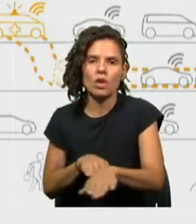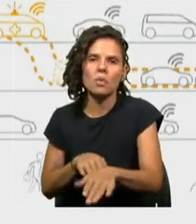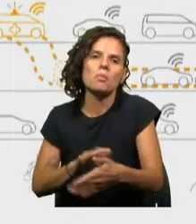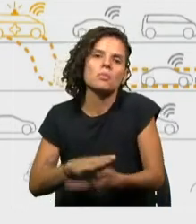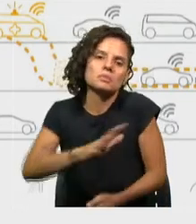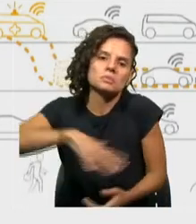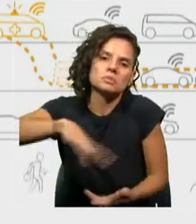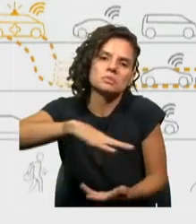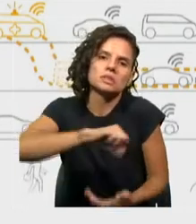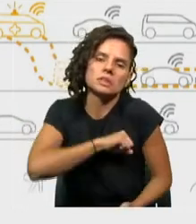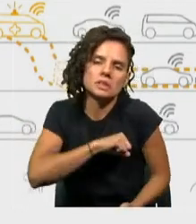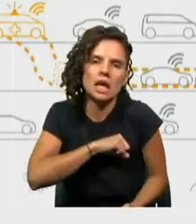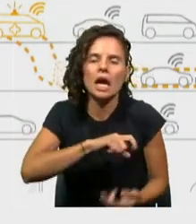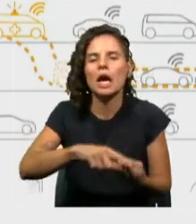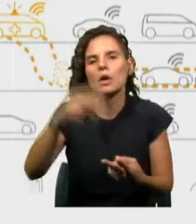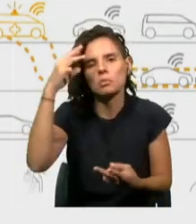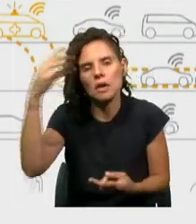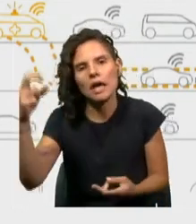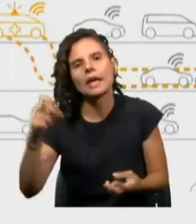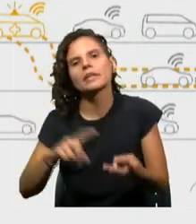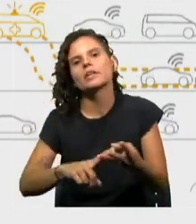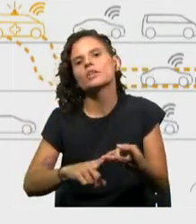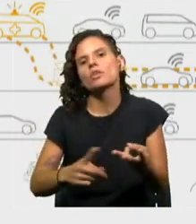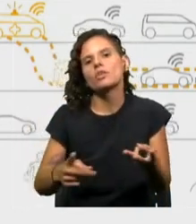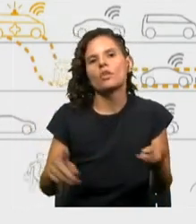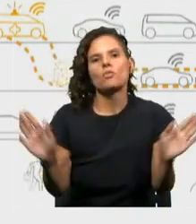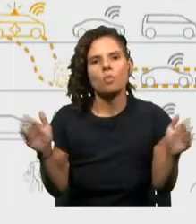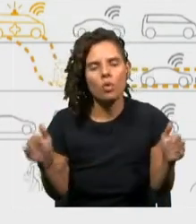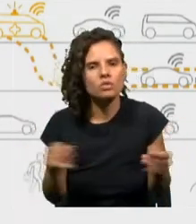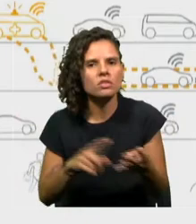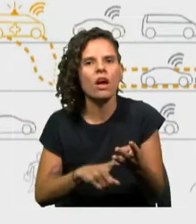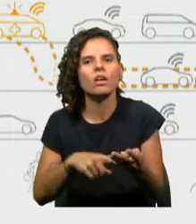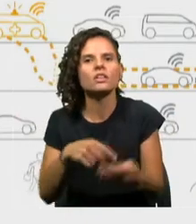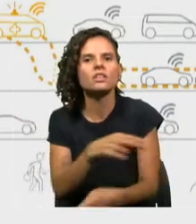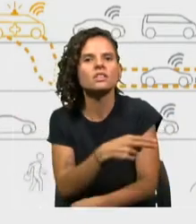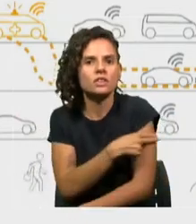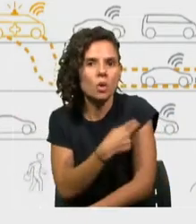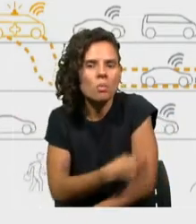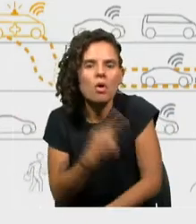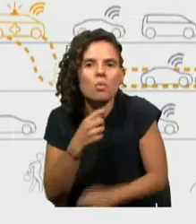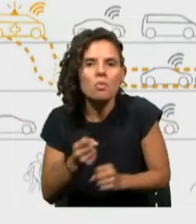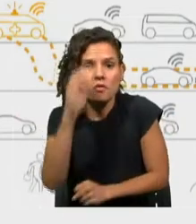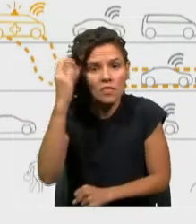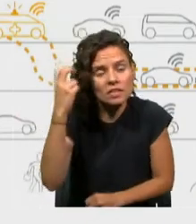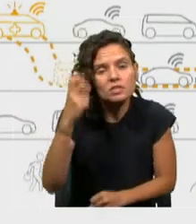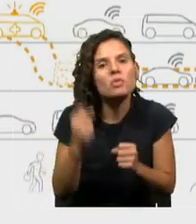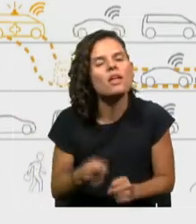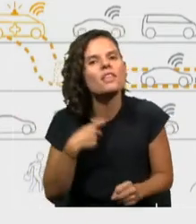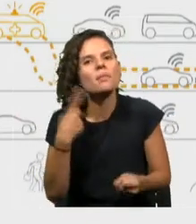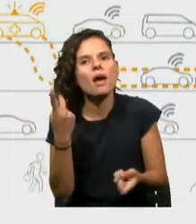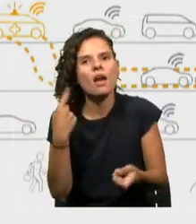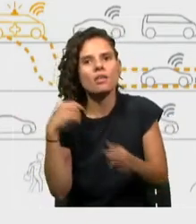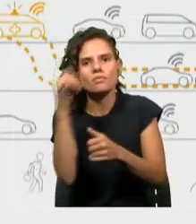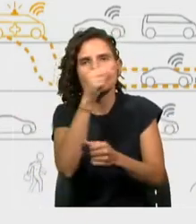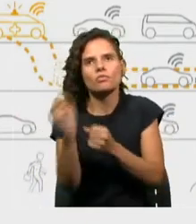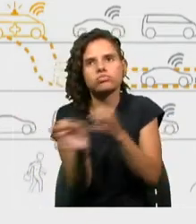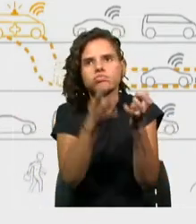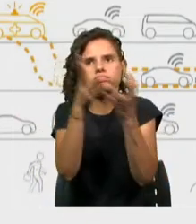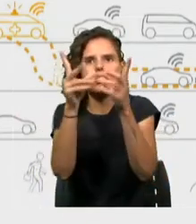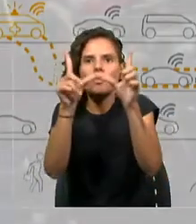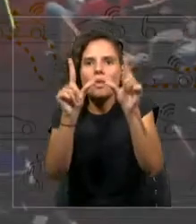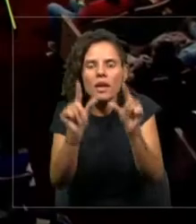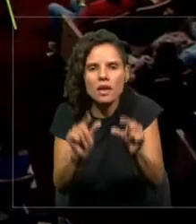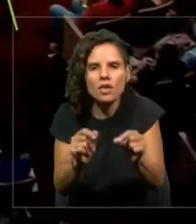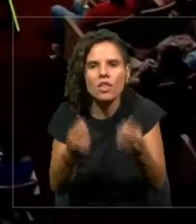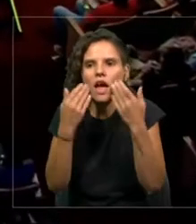de México, Bogotá, Sao Paulo, y reducir así emisiones al medio ambiente, poder habilitar de un mejor servicio y